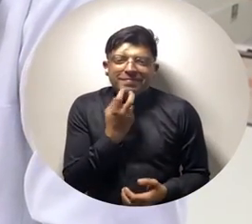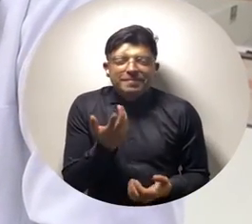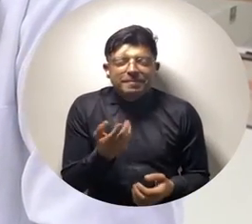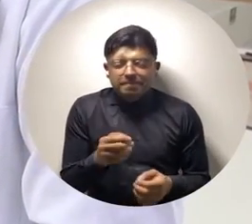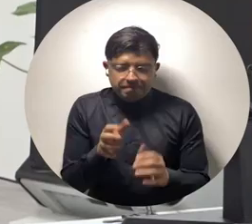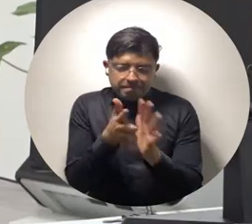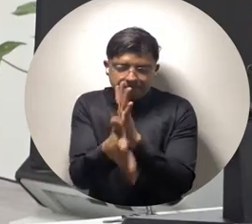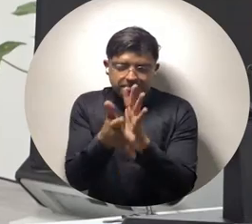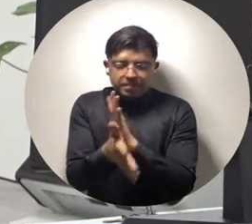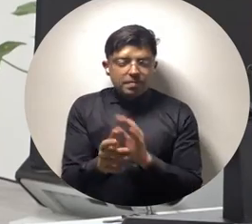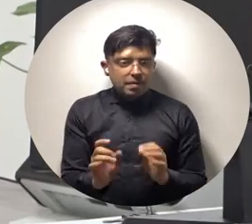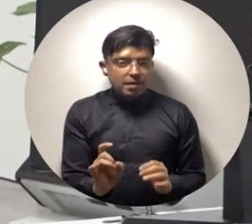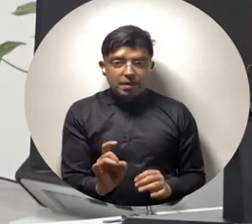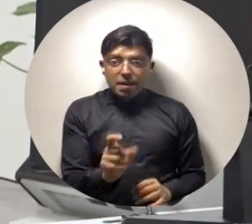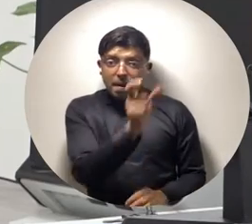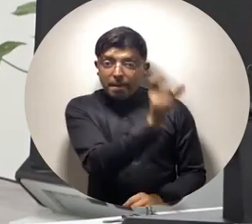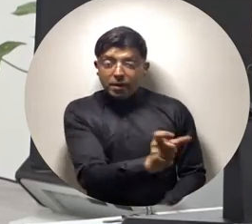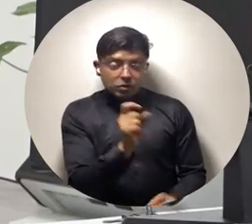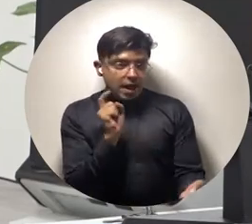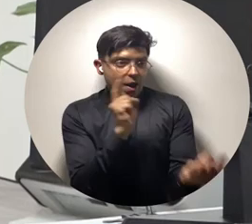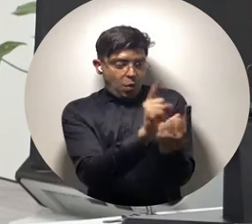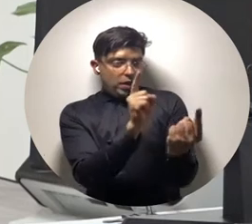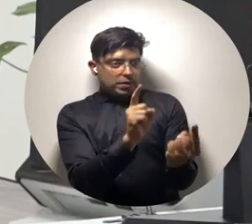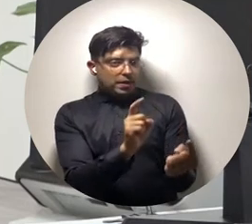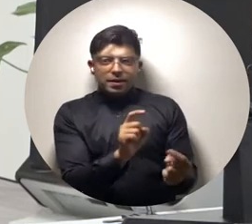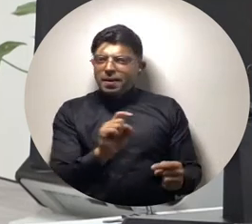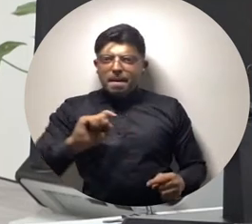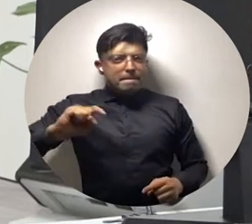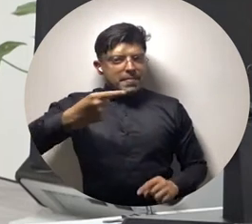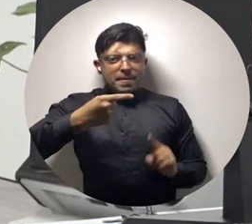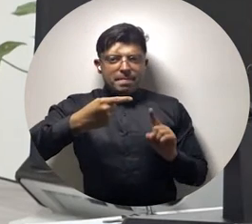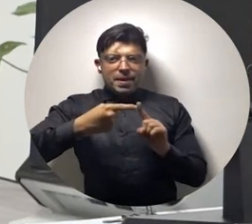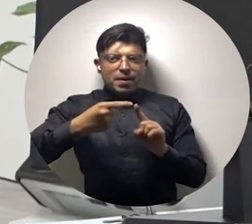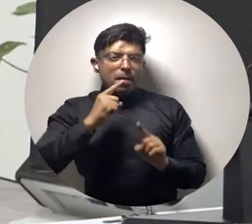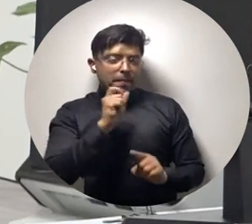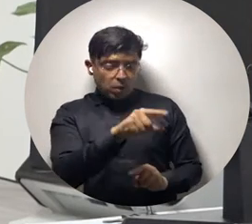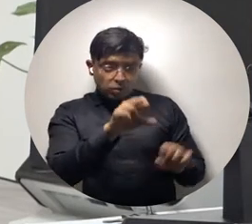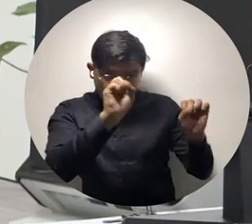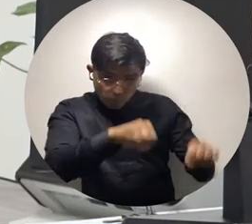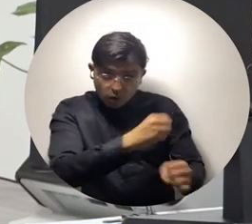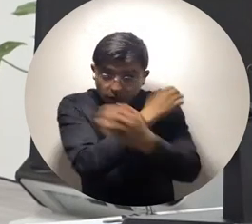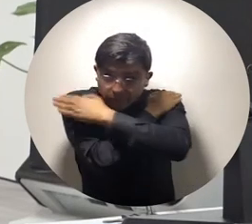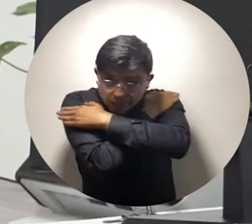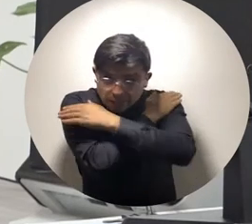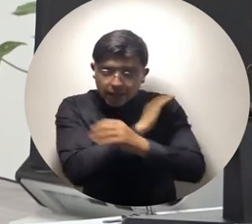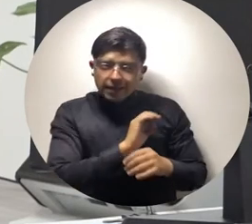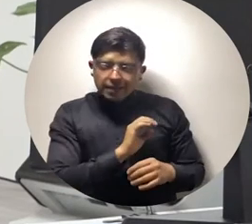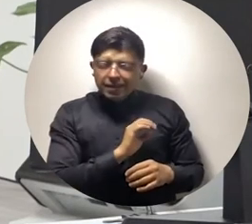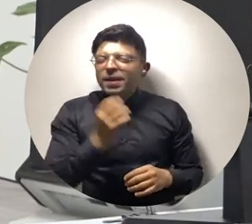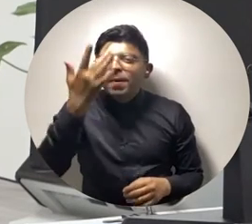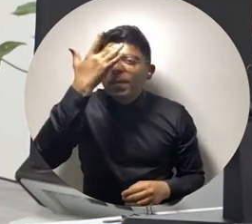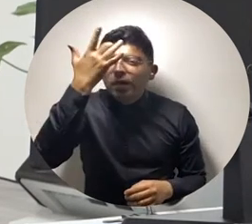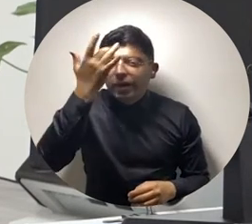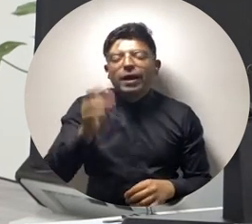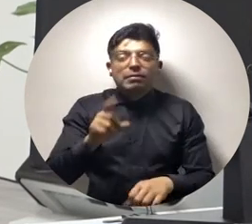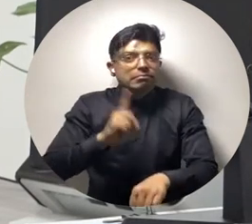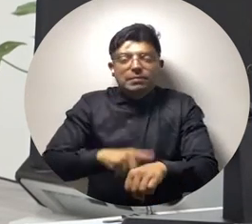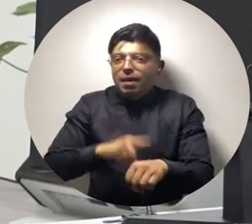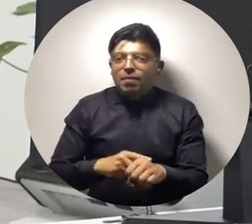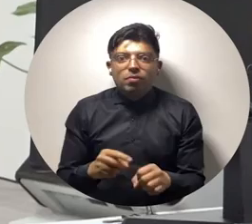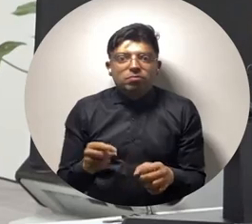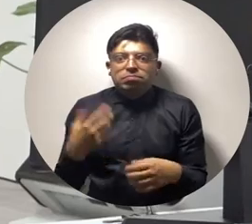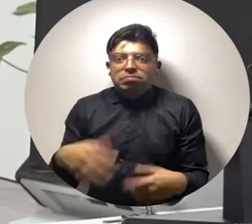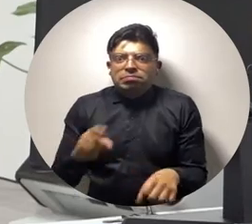es que cuando uno se encuentra a las personas uno lo que primero pregunta es, ¿te puedo abrazar? Porque es que después de tanto